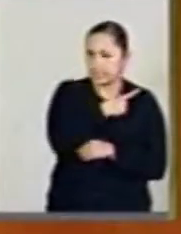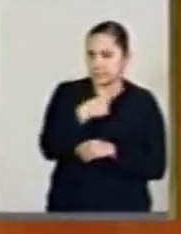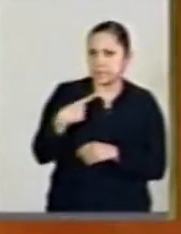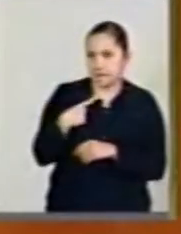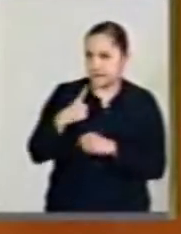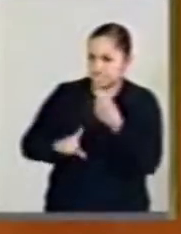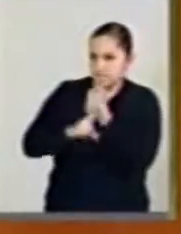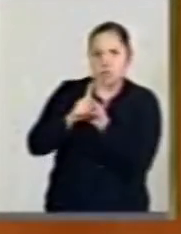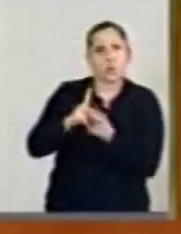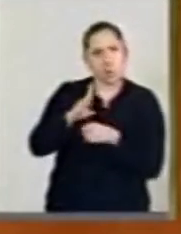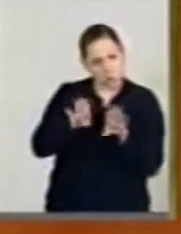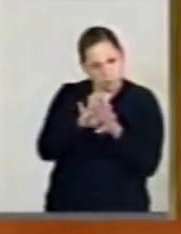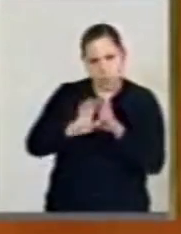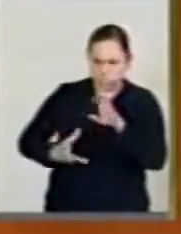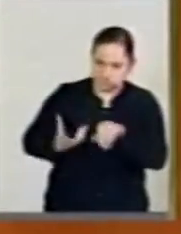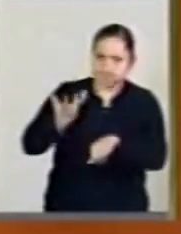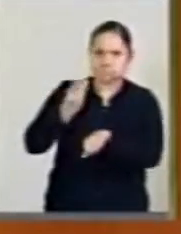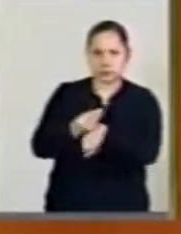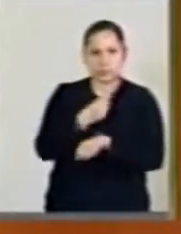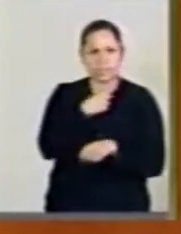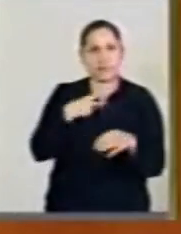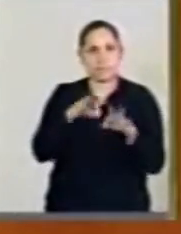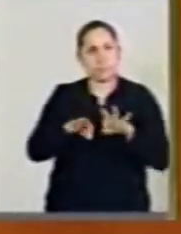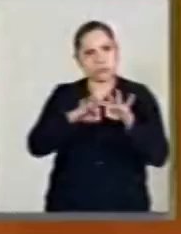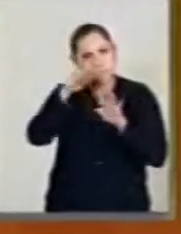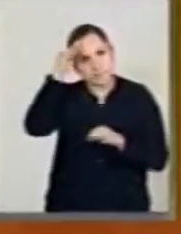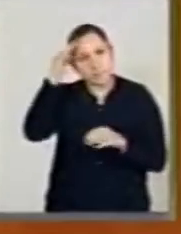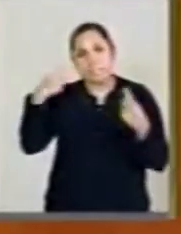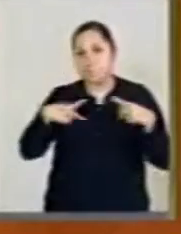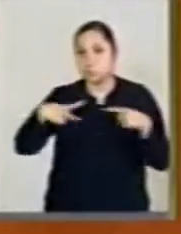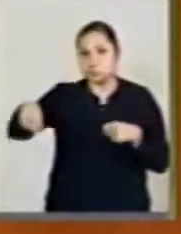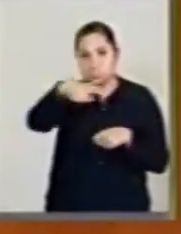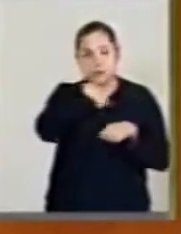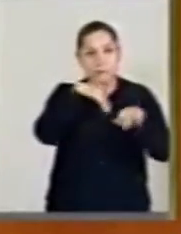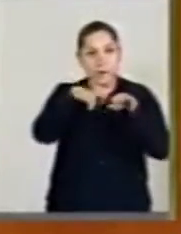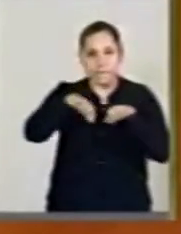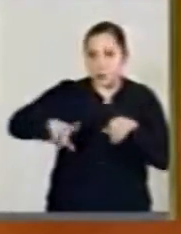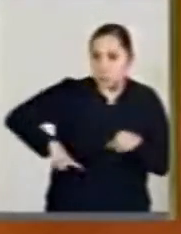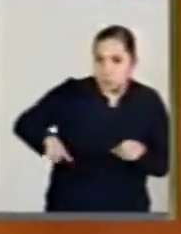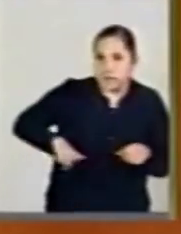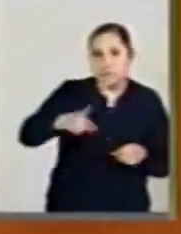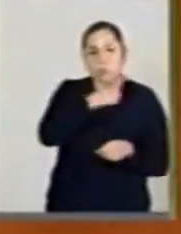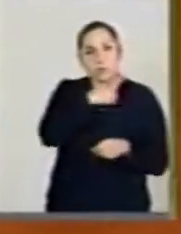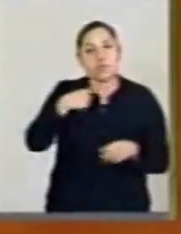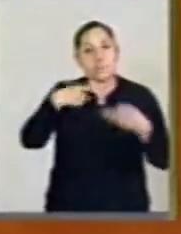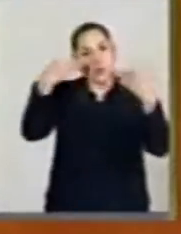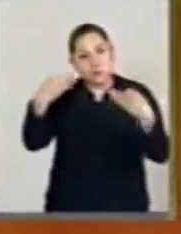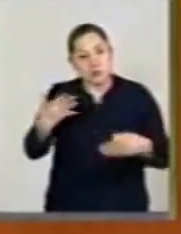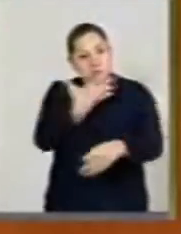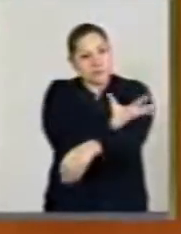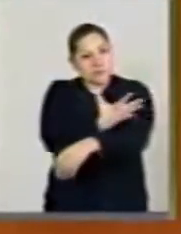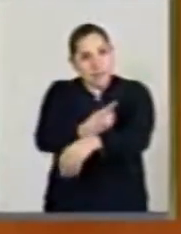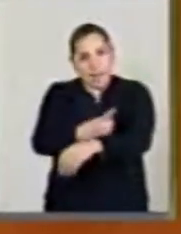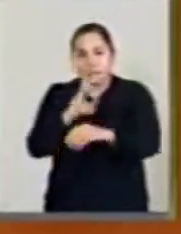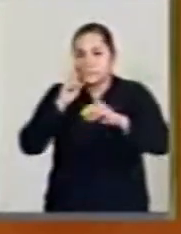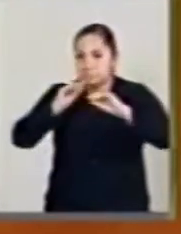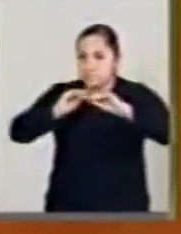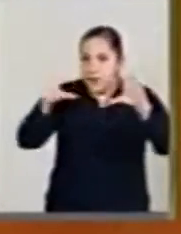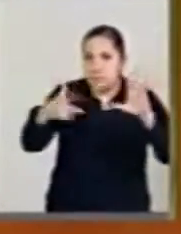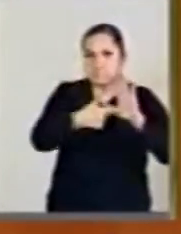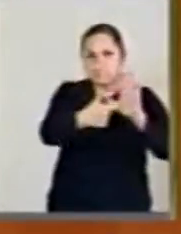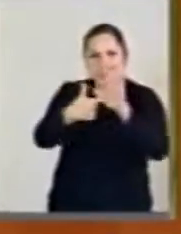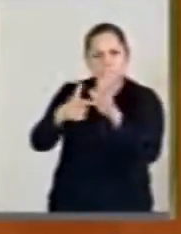corresponde, el de los servidores públicos, el del compromiso con la transparencia, el de evitar que estén presentes en las